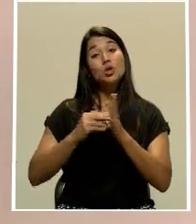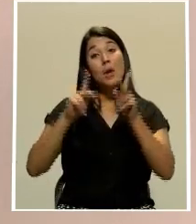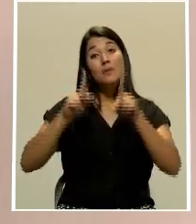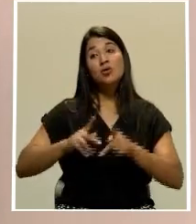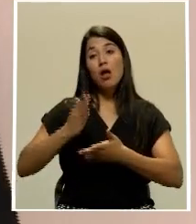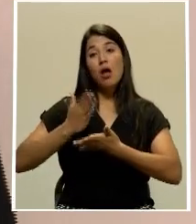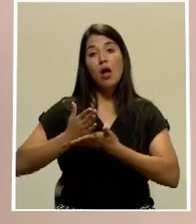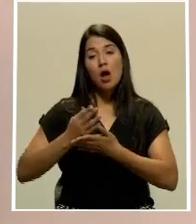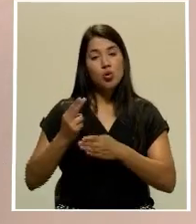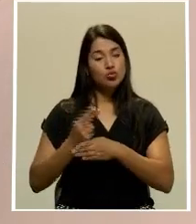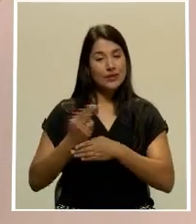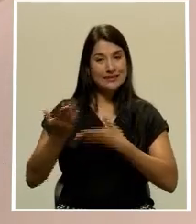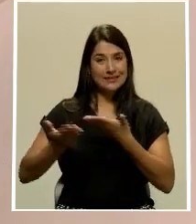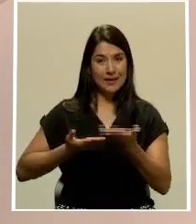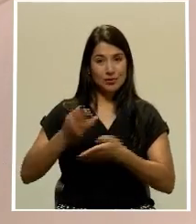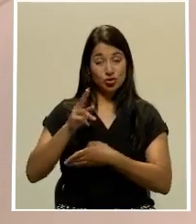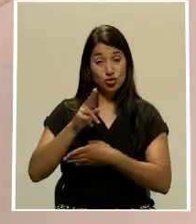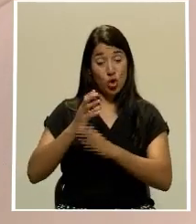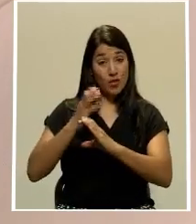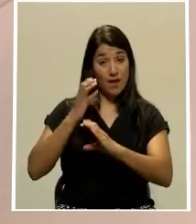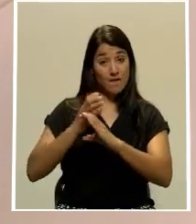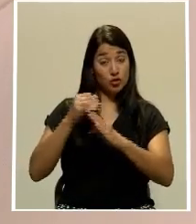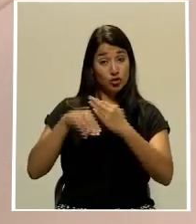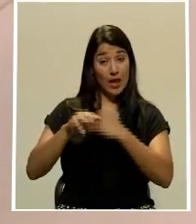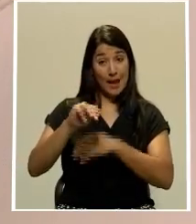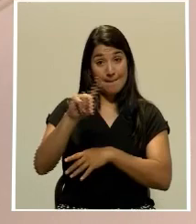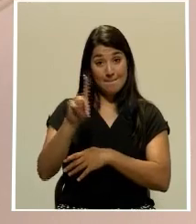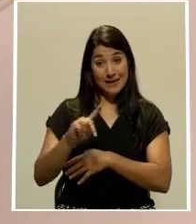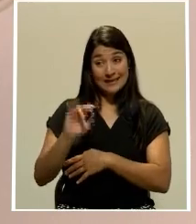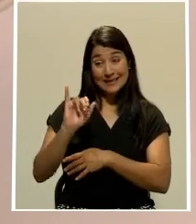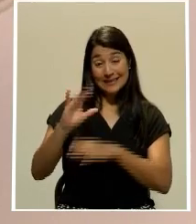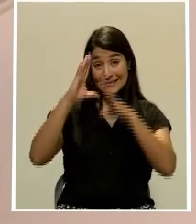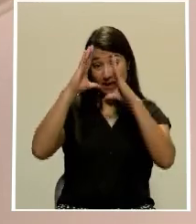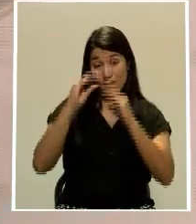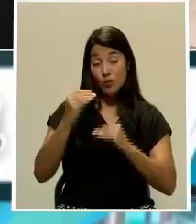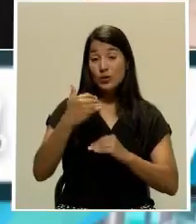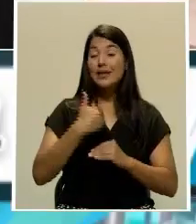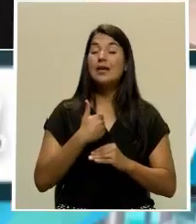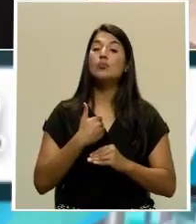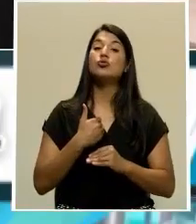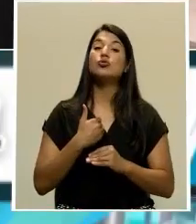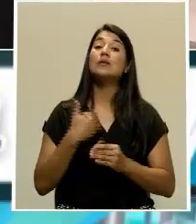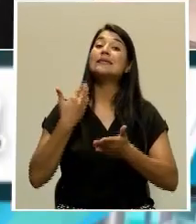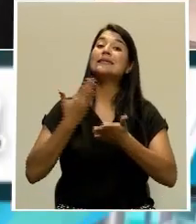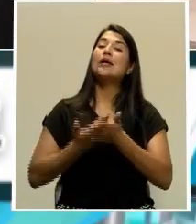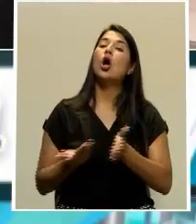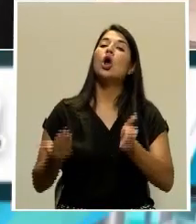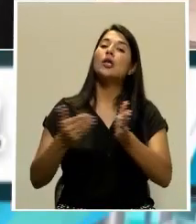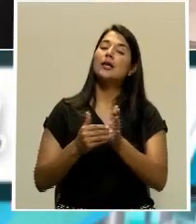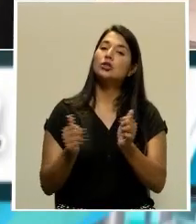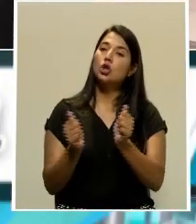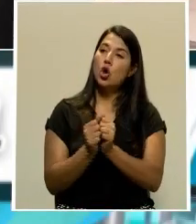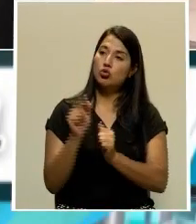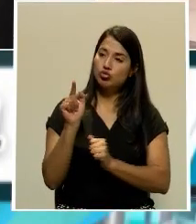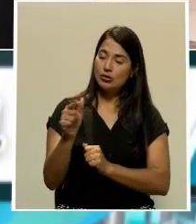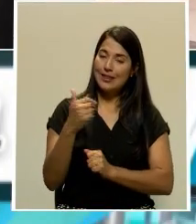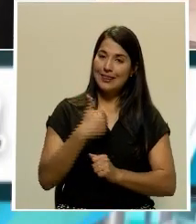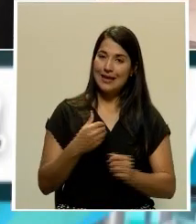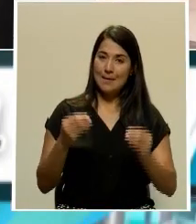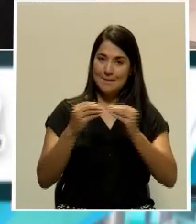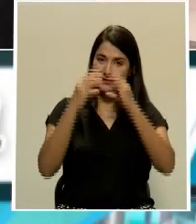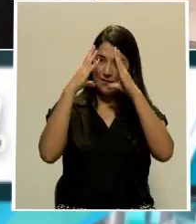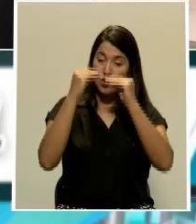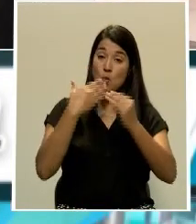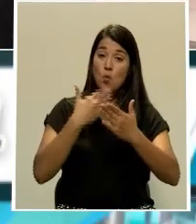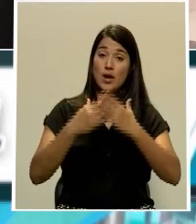autobús en el mes de marzo. Don Ernesto, esta es la información que tenemos. Regreso con usted al estudio, donde tiene más detalles.